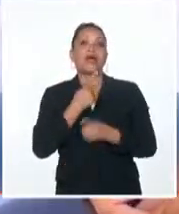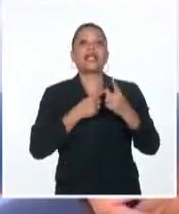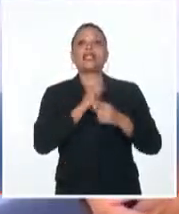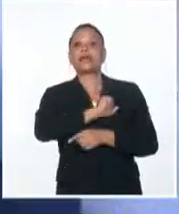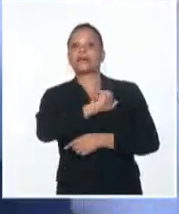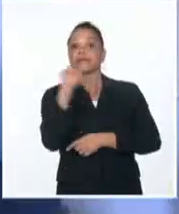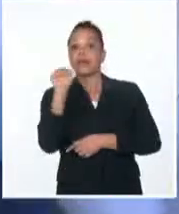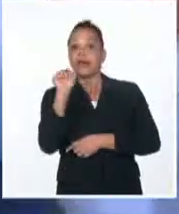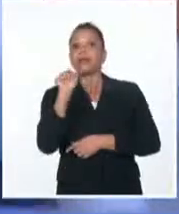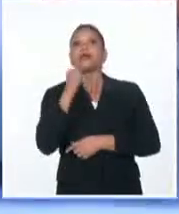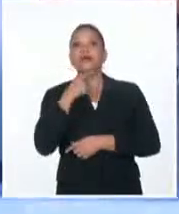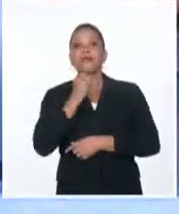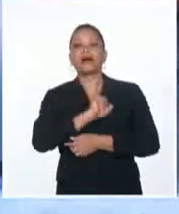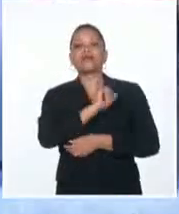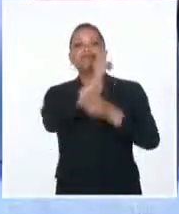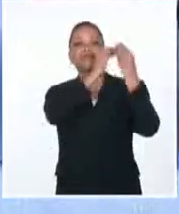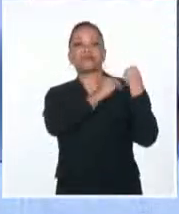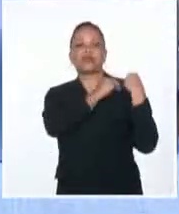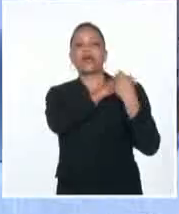hasta 2025.